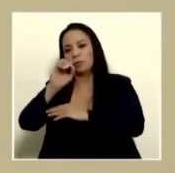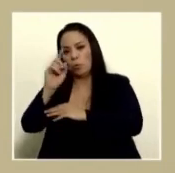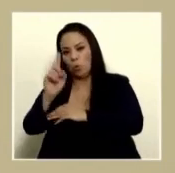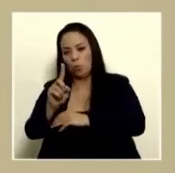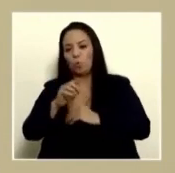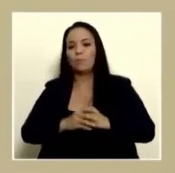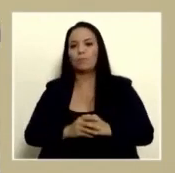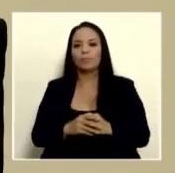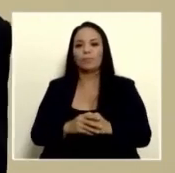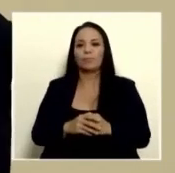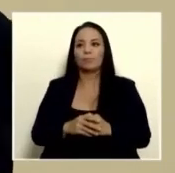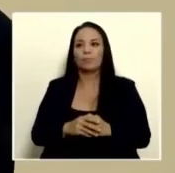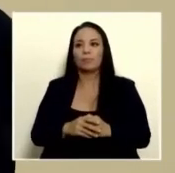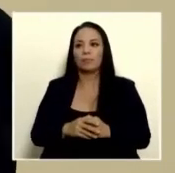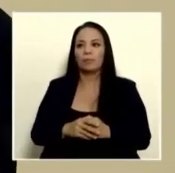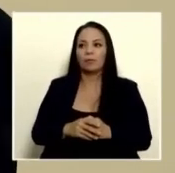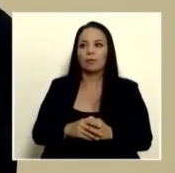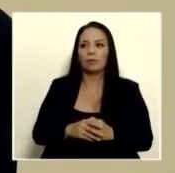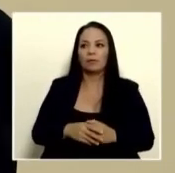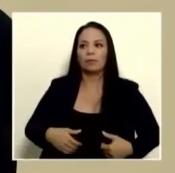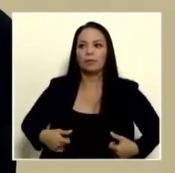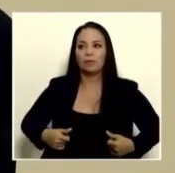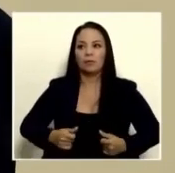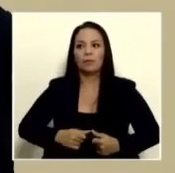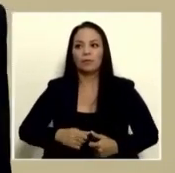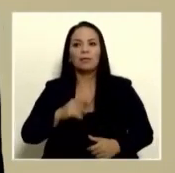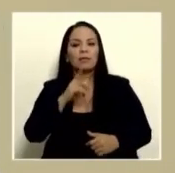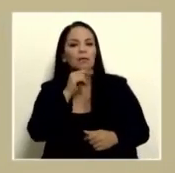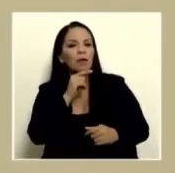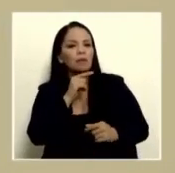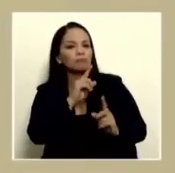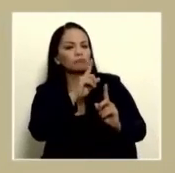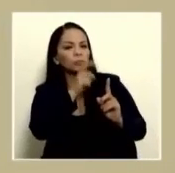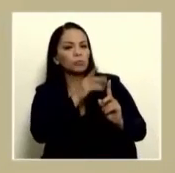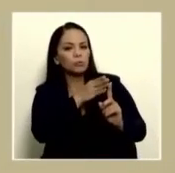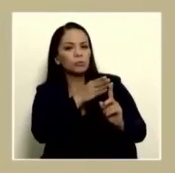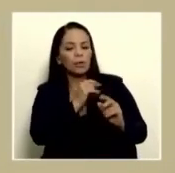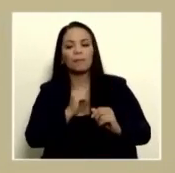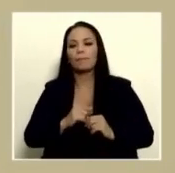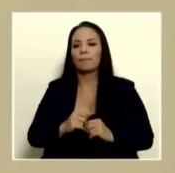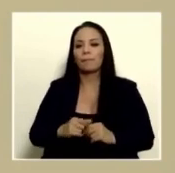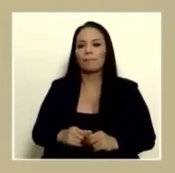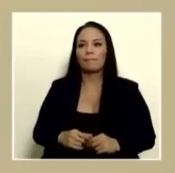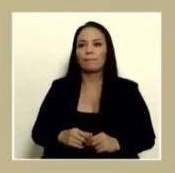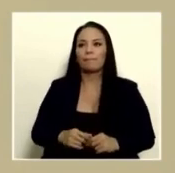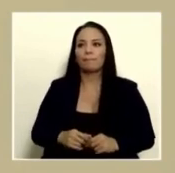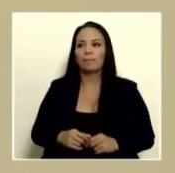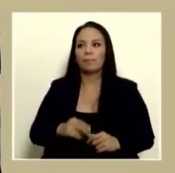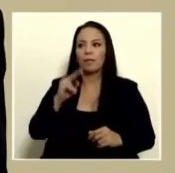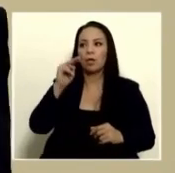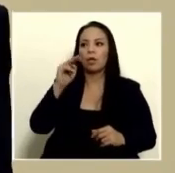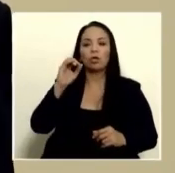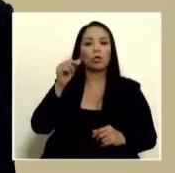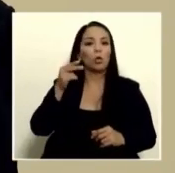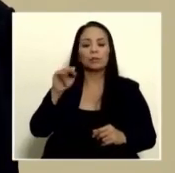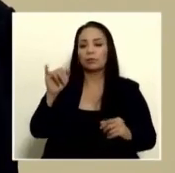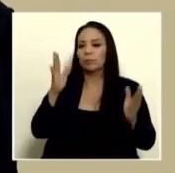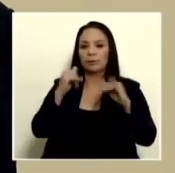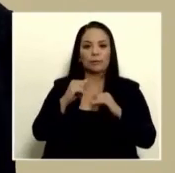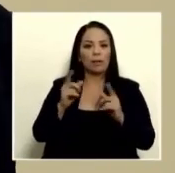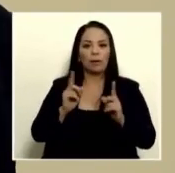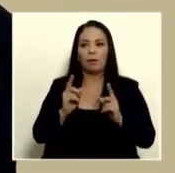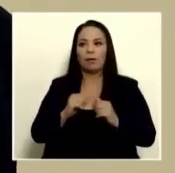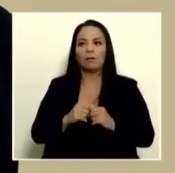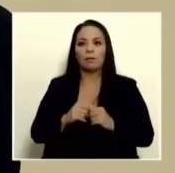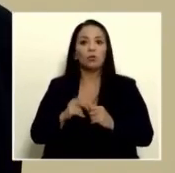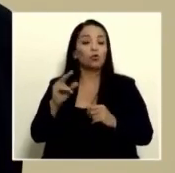que comunica el cantón de acosta con barrio don acosta si don nogui no está anda y no es que